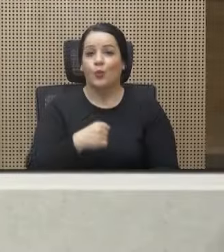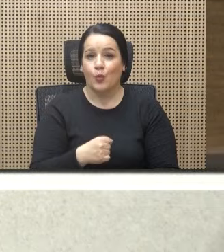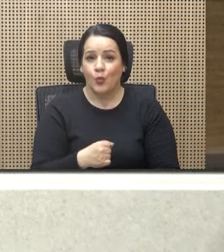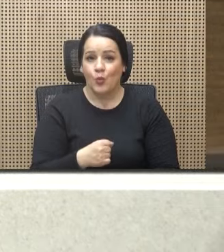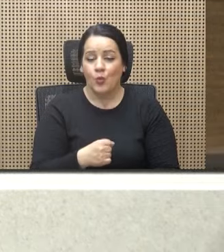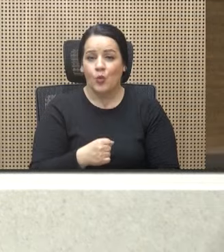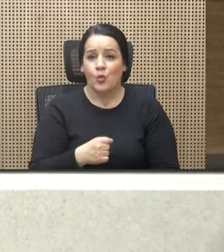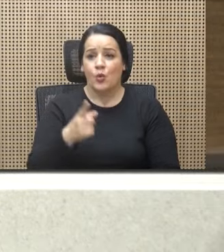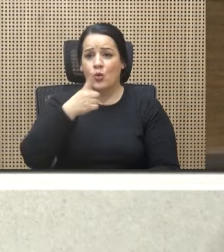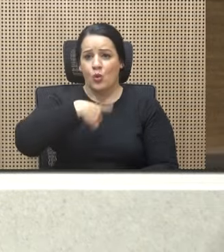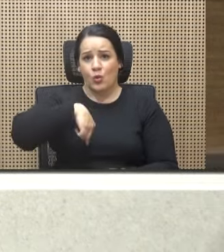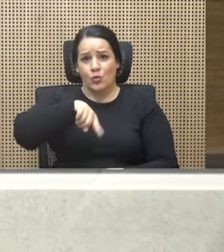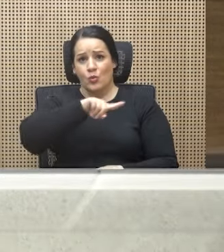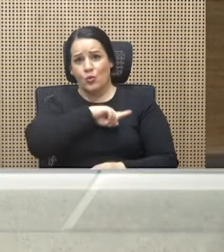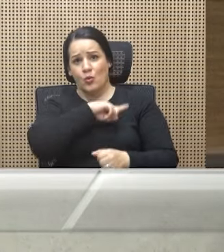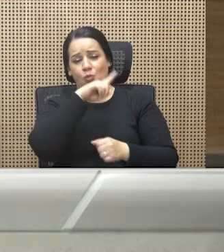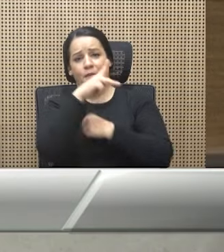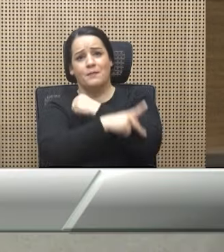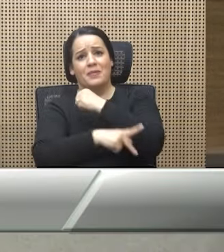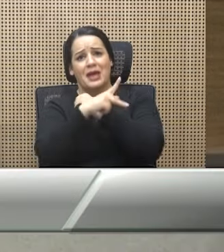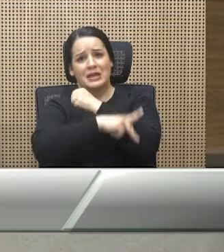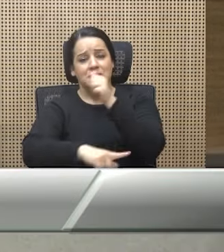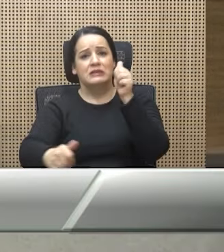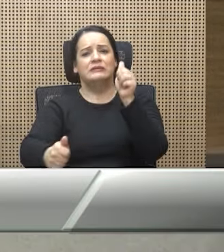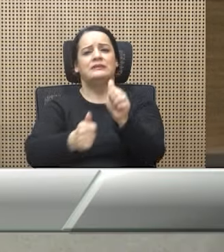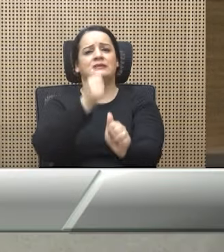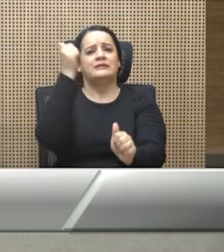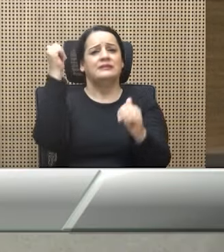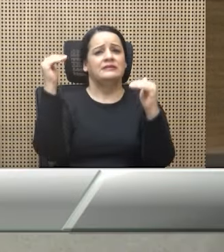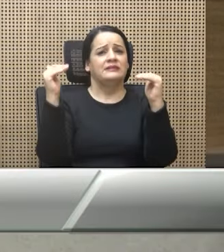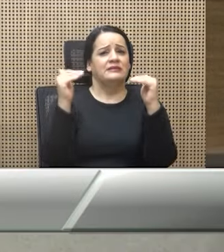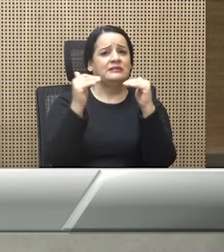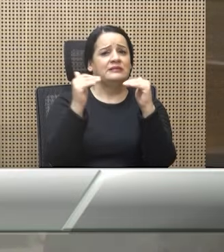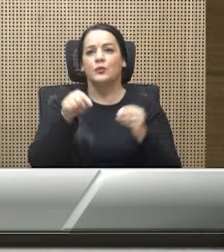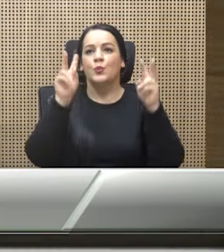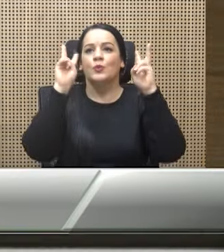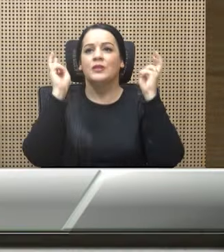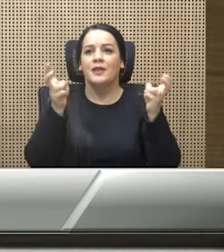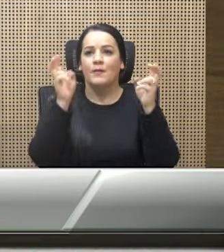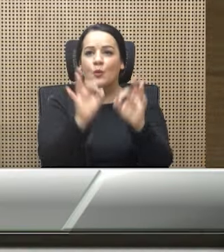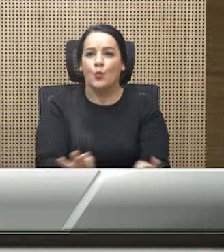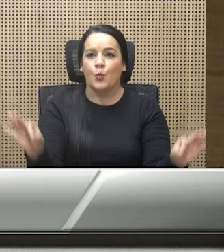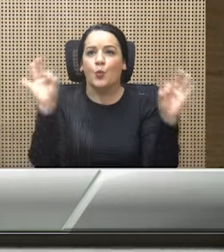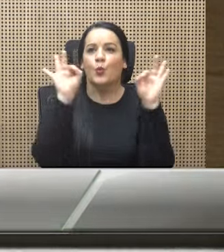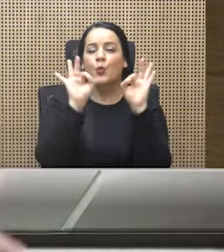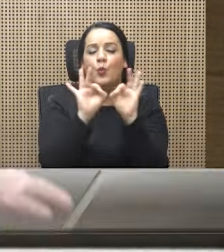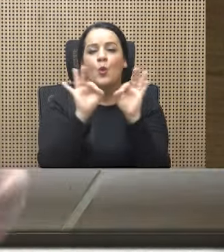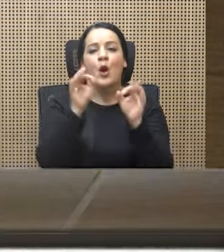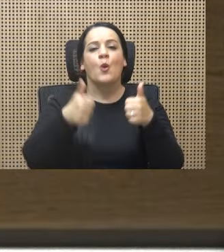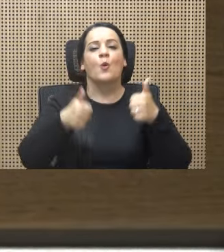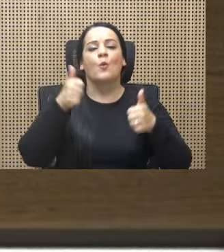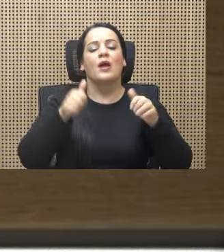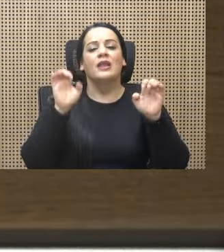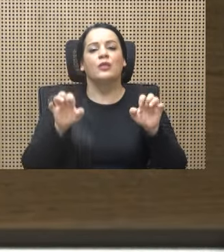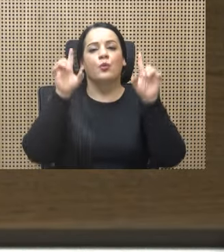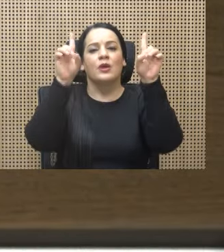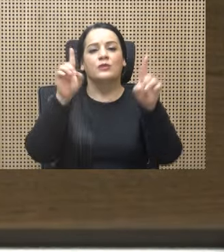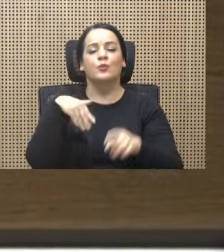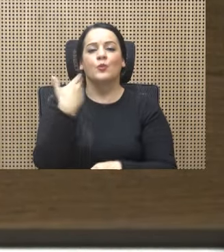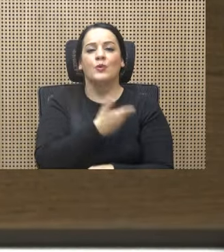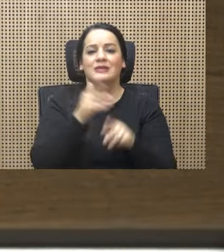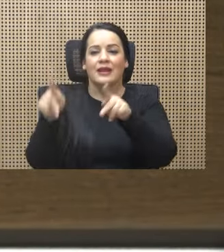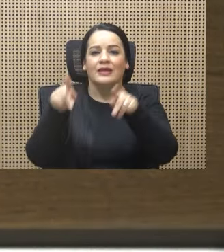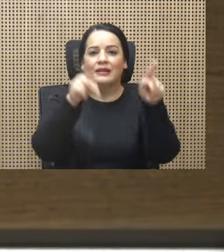El presidente de la Asamblea Legislativa, Rodrigo Aria Sánchez, volvió a tender su mano al presidente de la República,